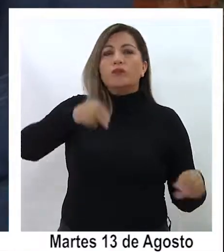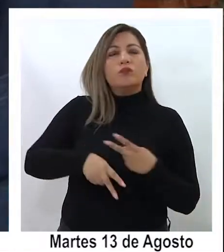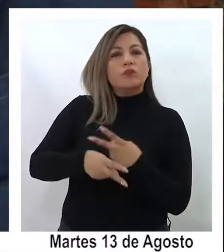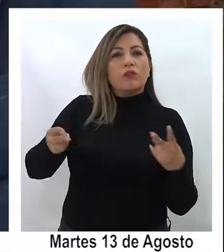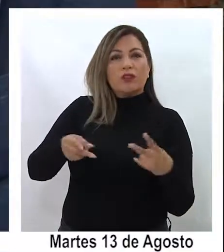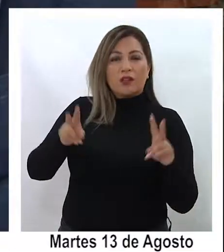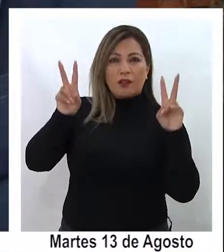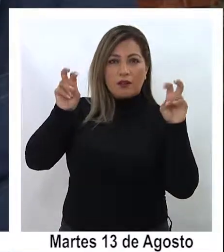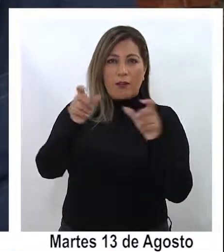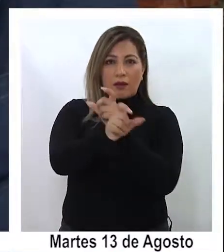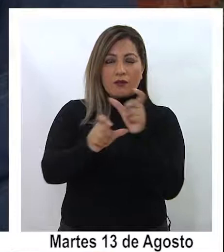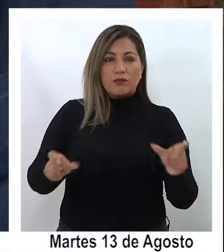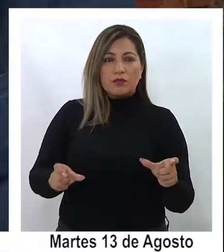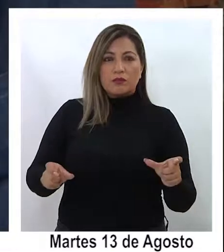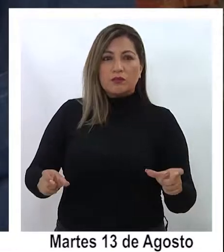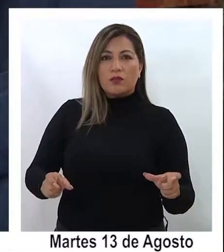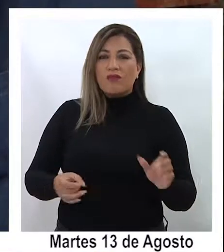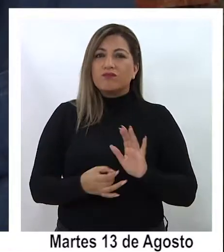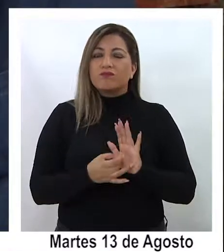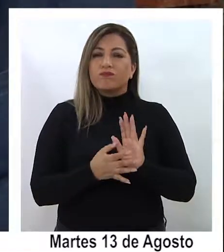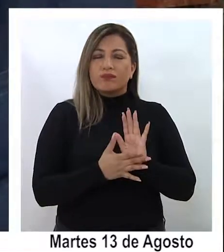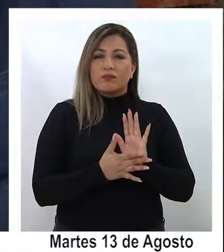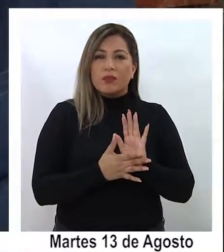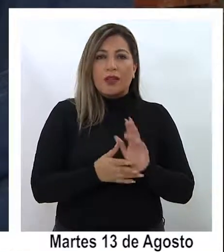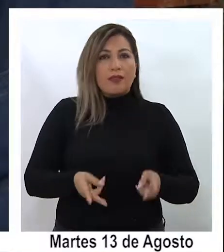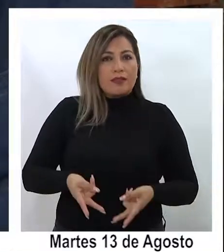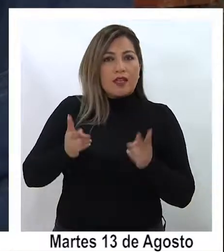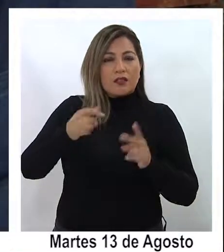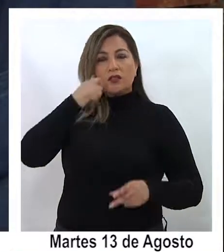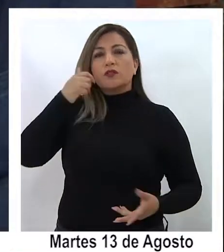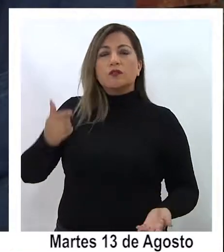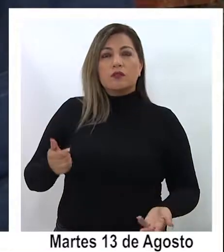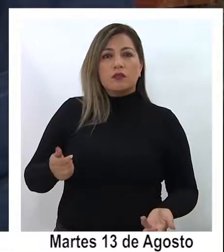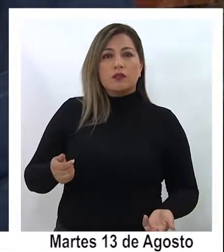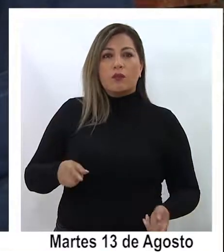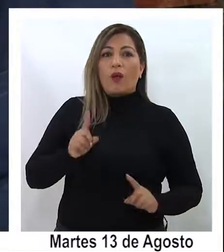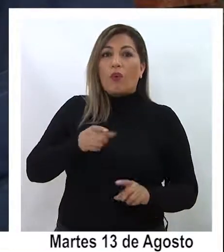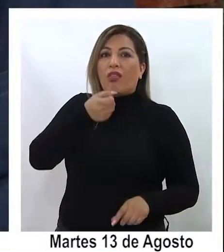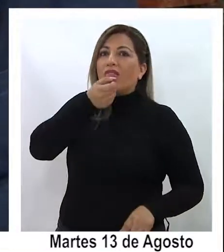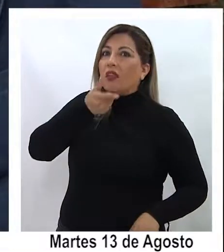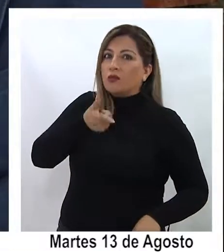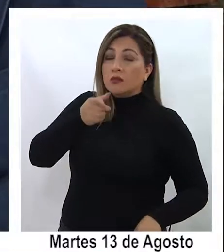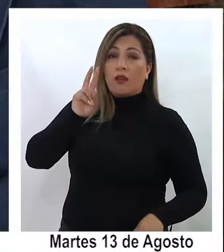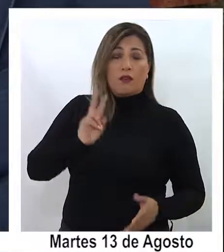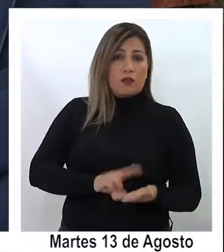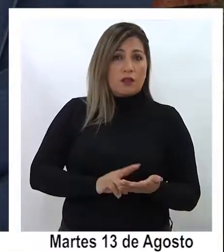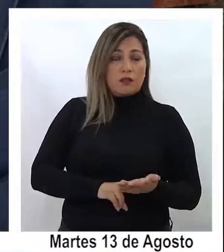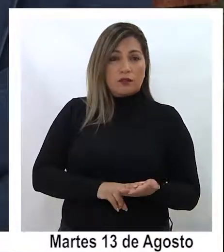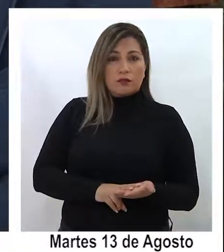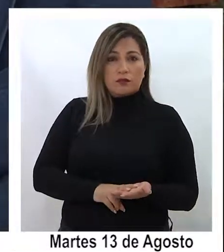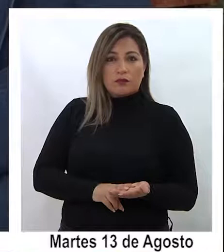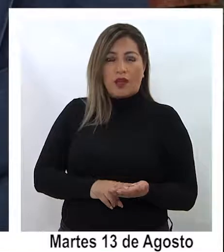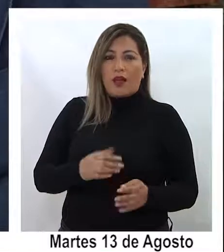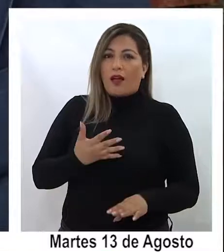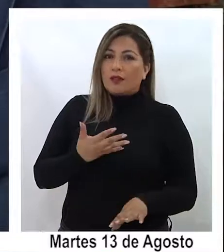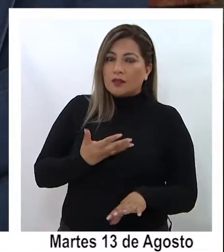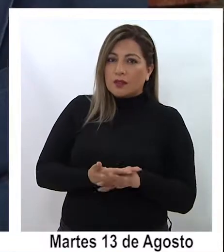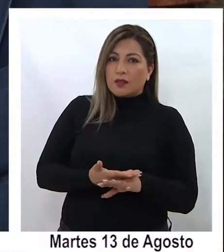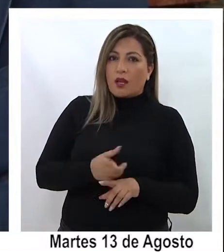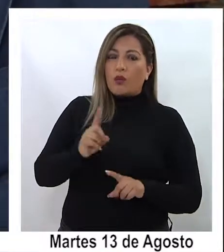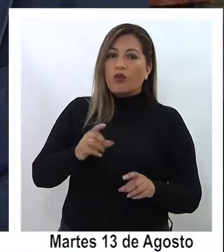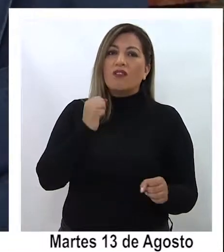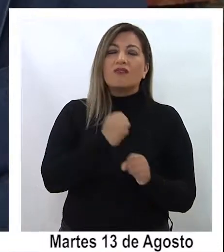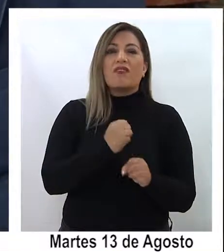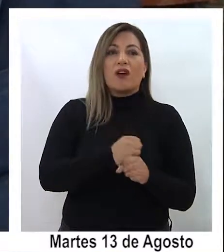de las personas que están siendo vulneradas en sus derechos por denunciar esto porque evidentemente corren el riesgo de que sean